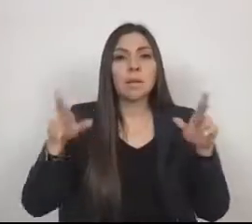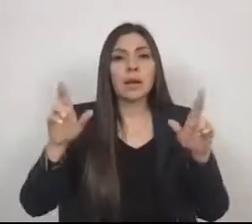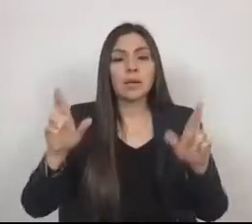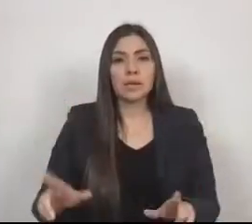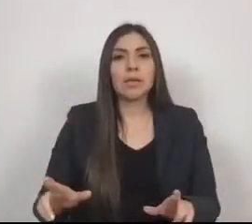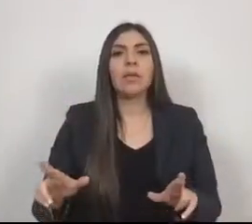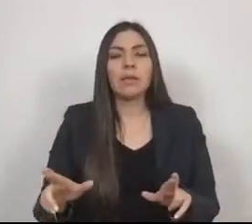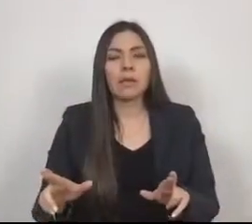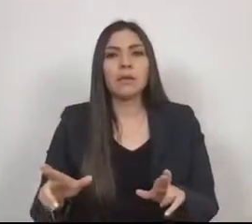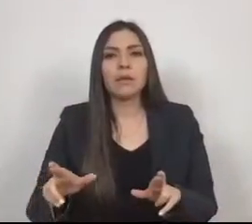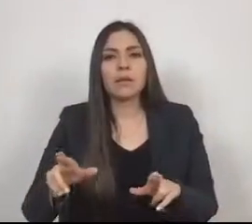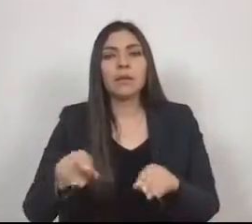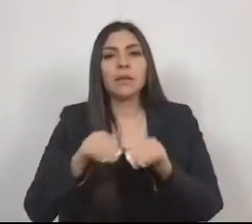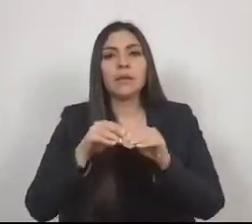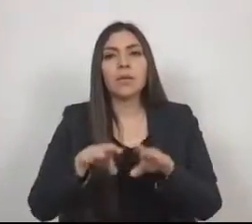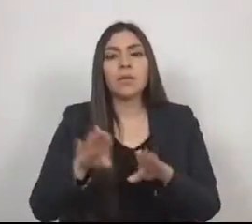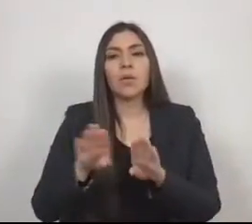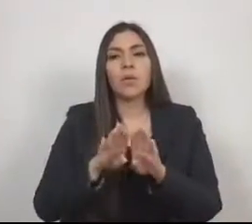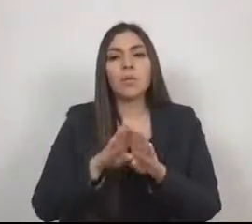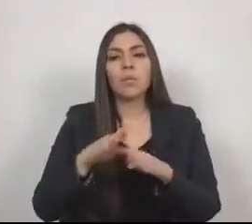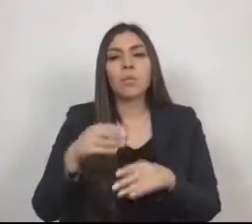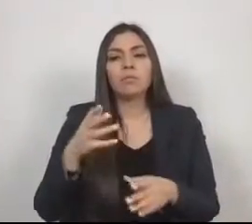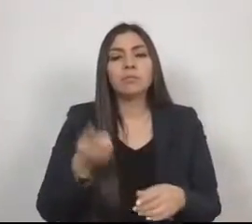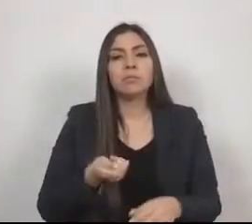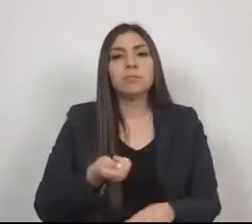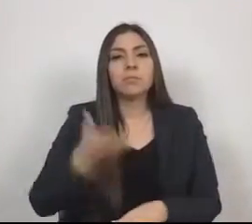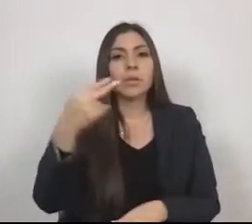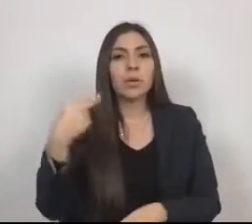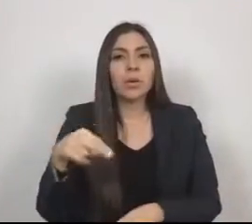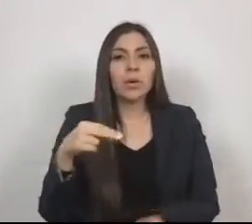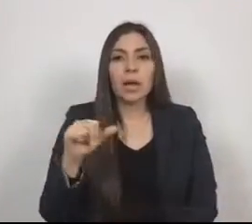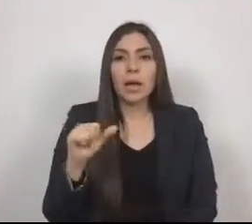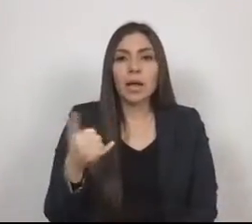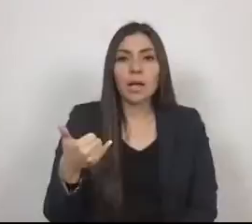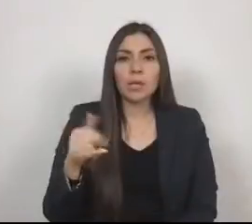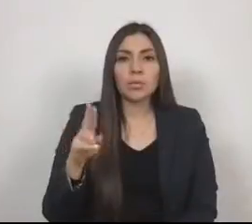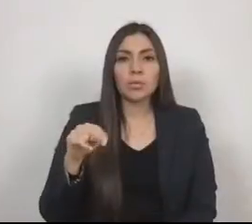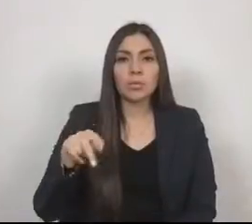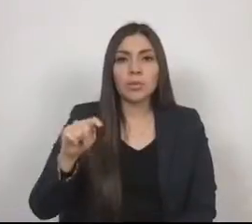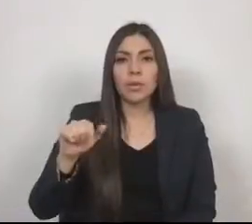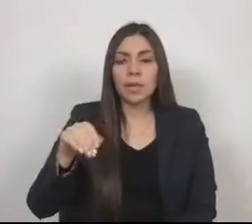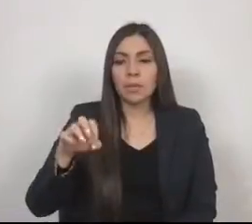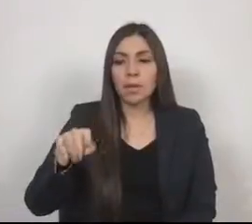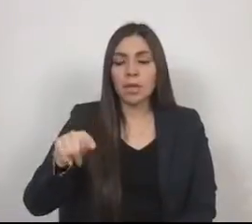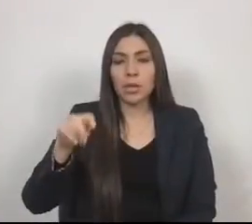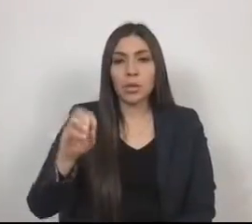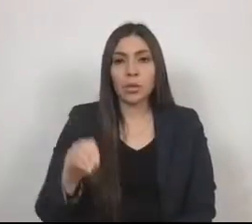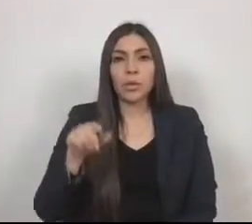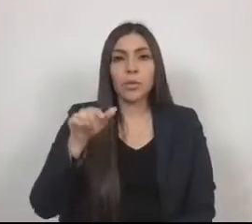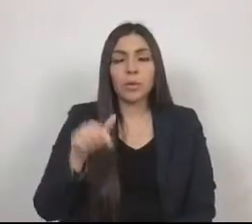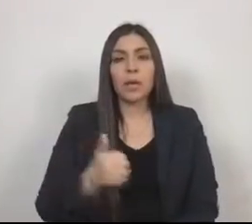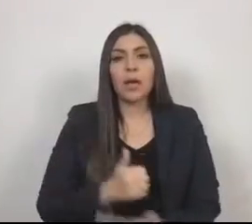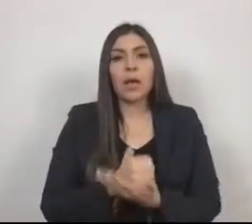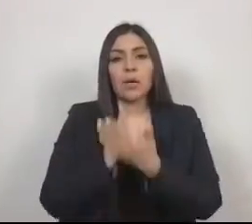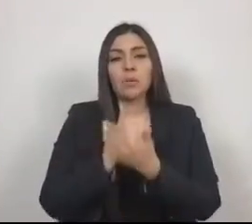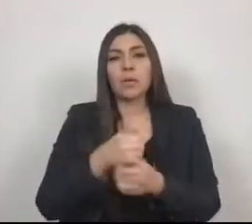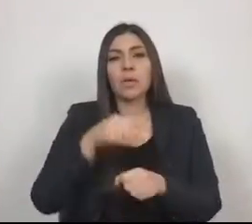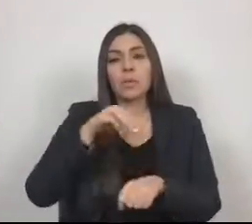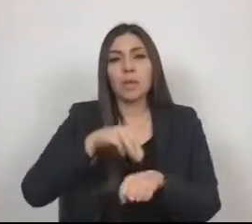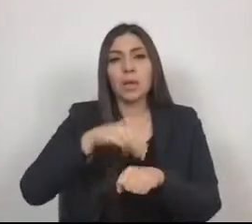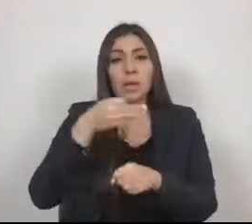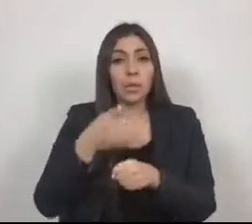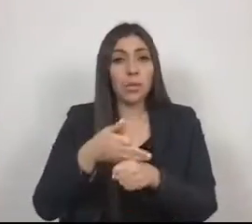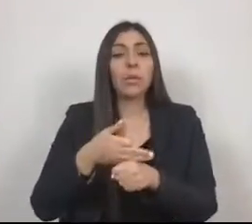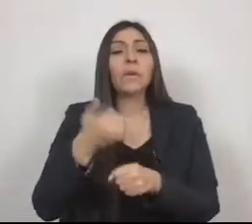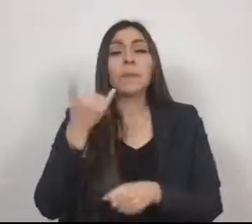órgano denominado ayuntamiento, que ejerce el poder público municipal con base en su organización política